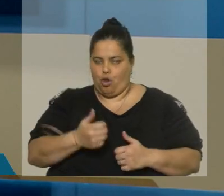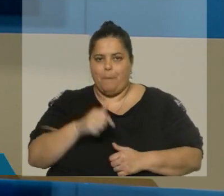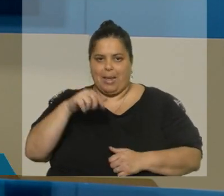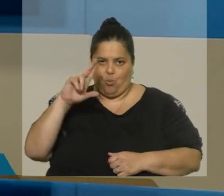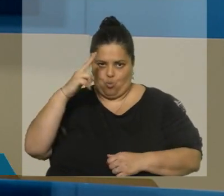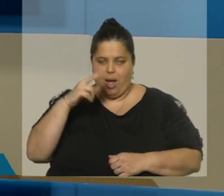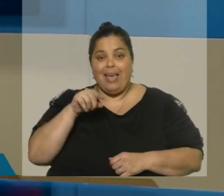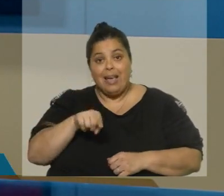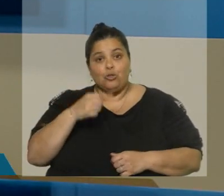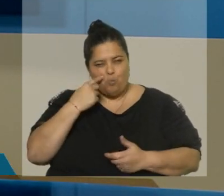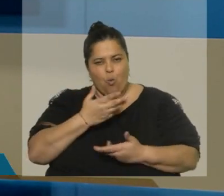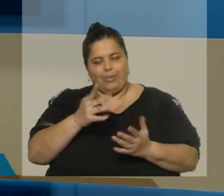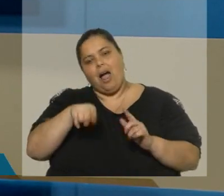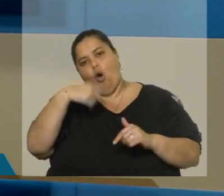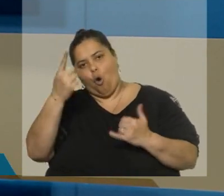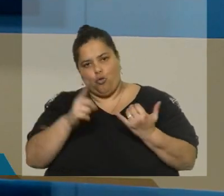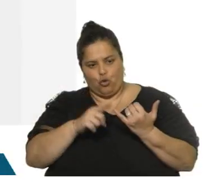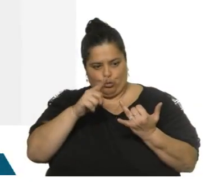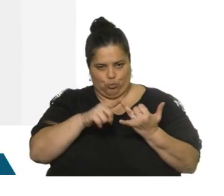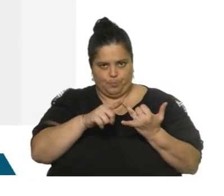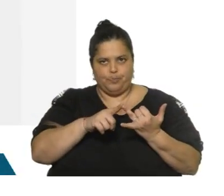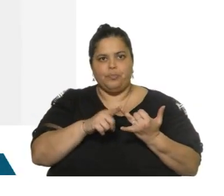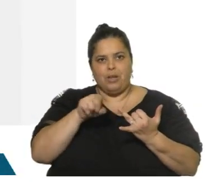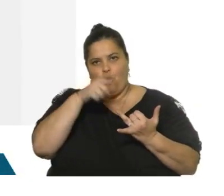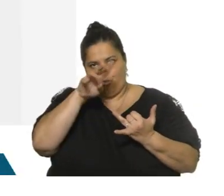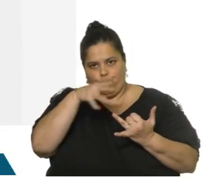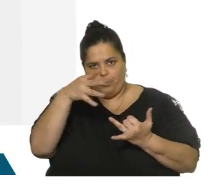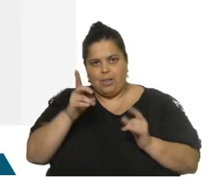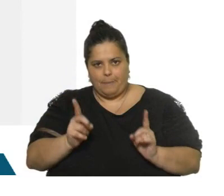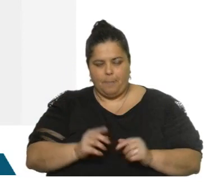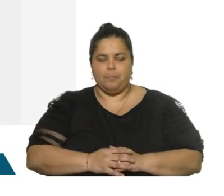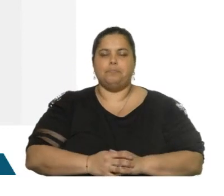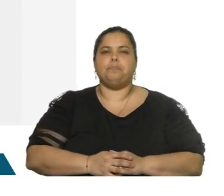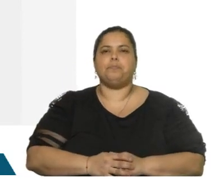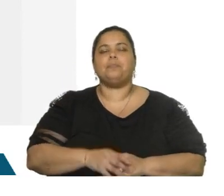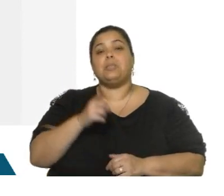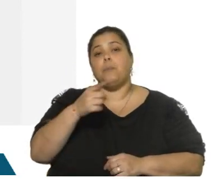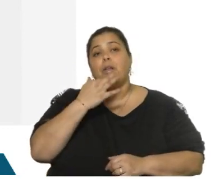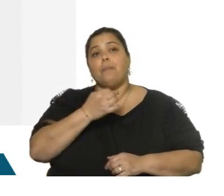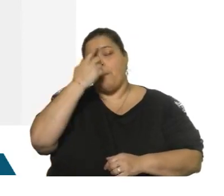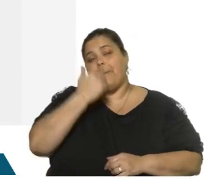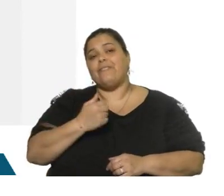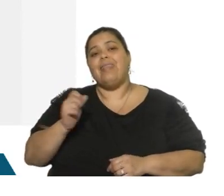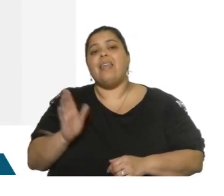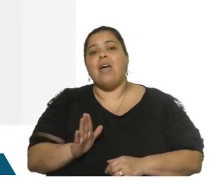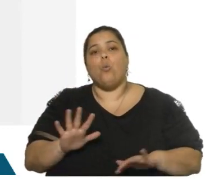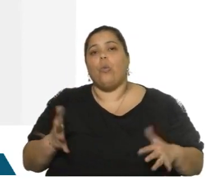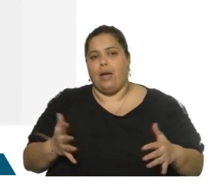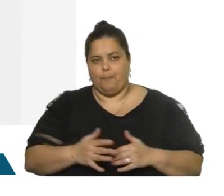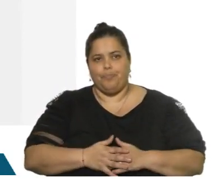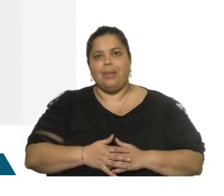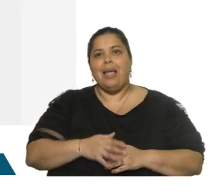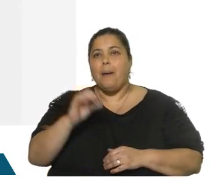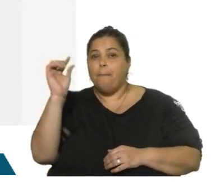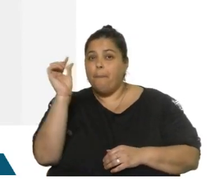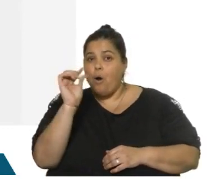Este es un indicador. Veamos otros en la siguiente placa que también son importantes en cuanto a perfil de deuda. Fíjense ustedes, apenas una